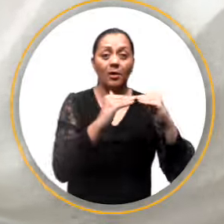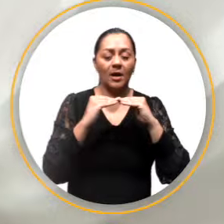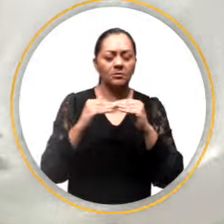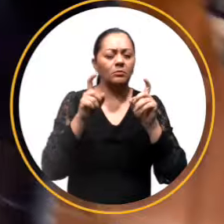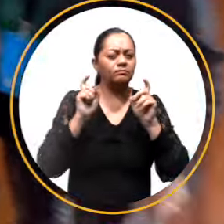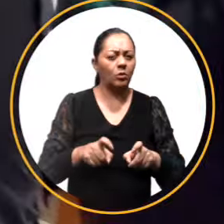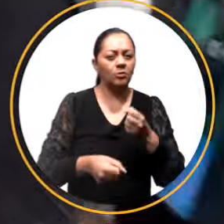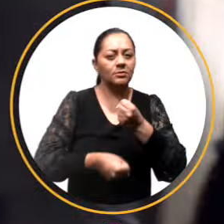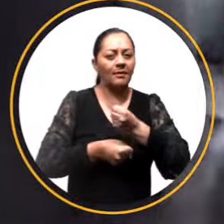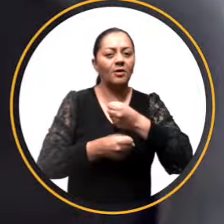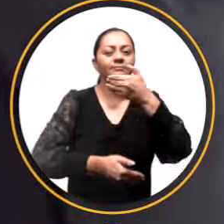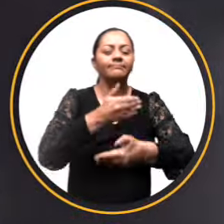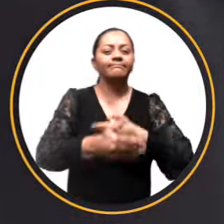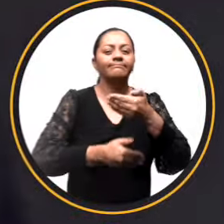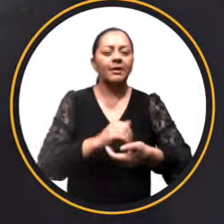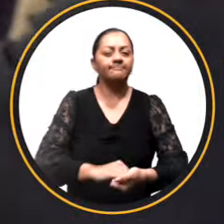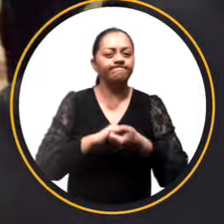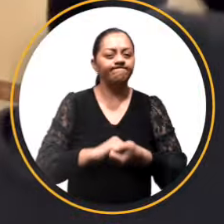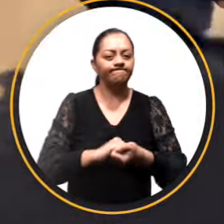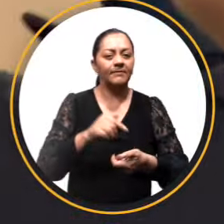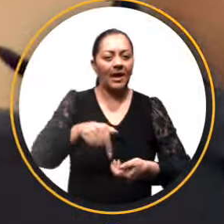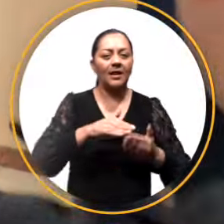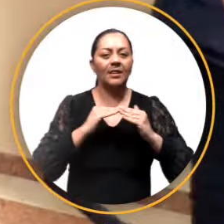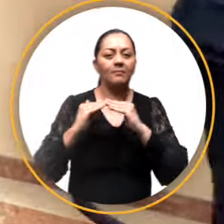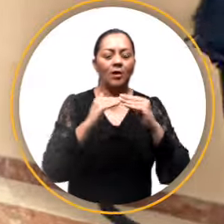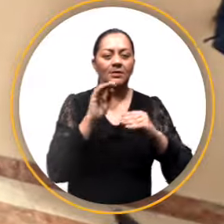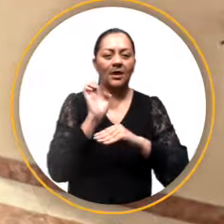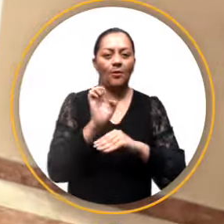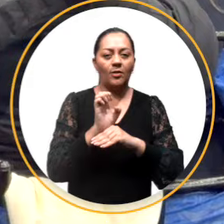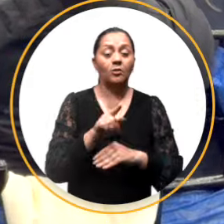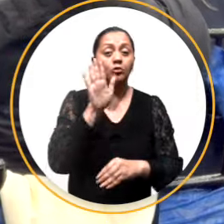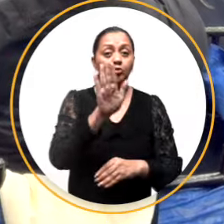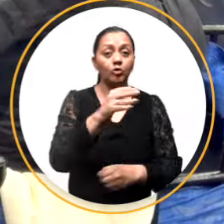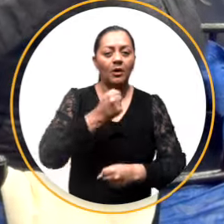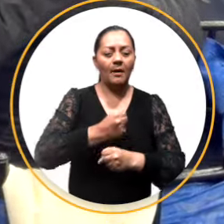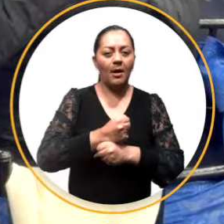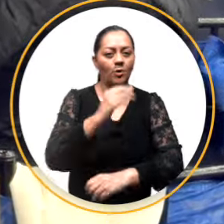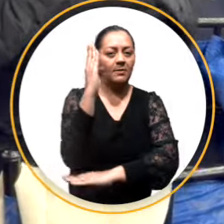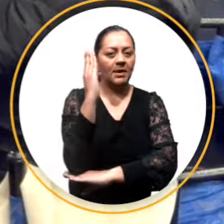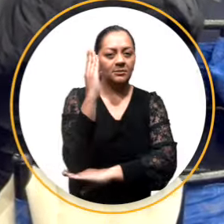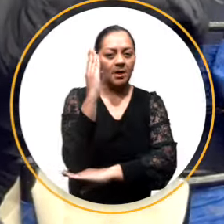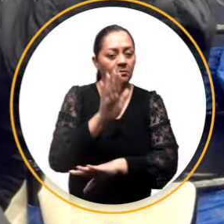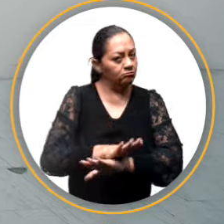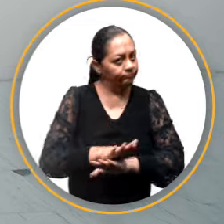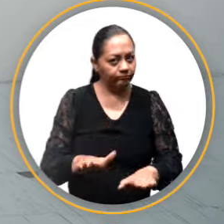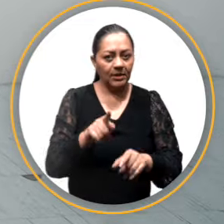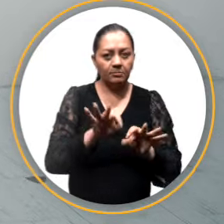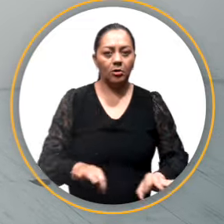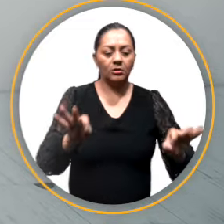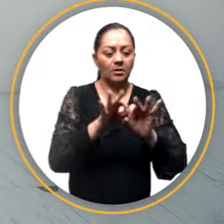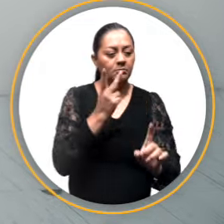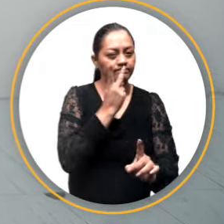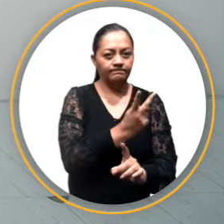democracia, desempeñaron un papel fundamental en la consolidación de nuestra democracia. Su labor imparcial y objetiva fue